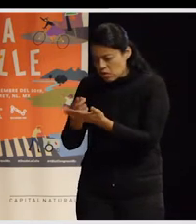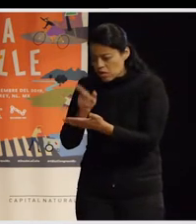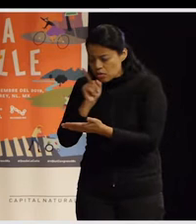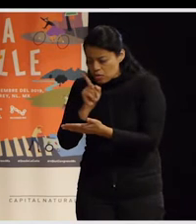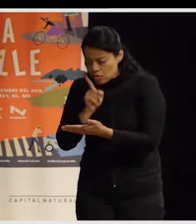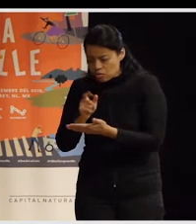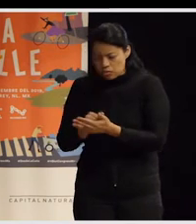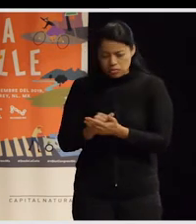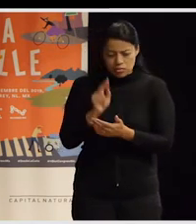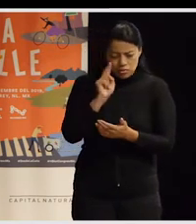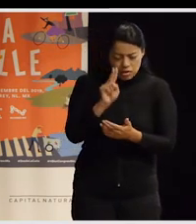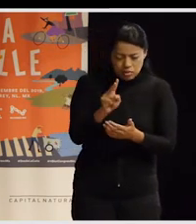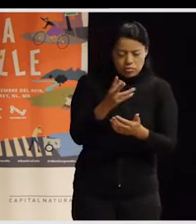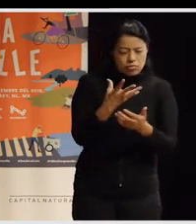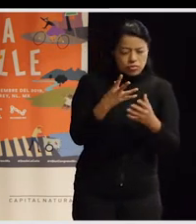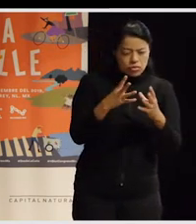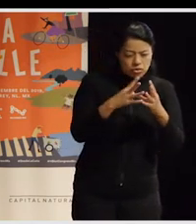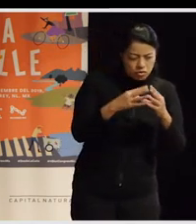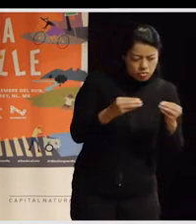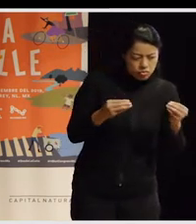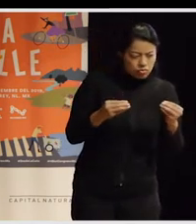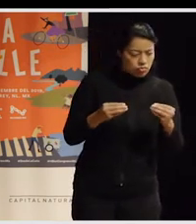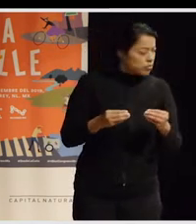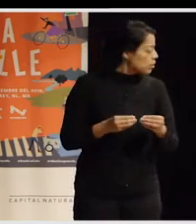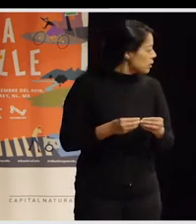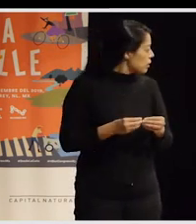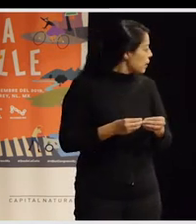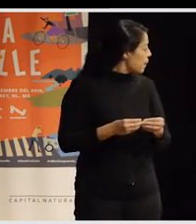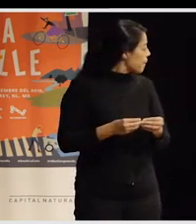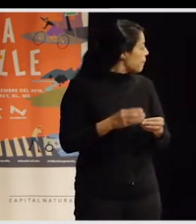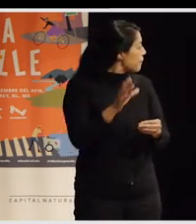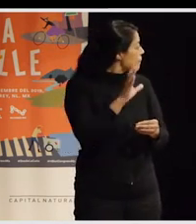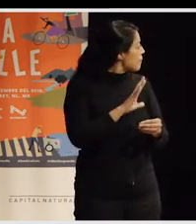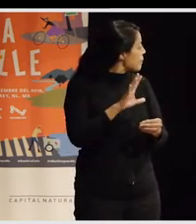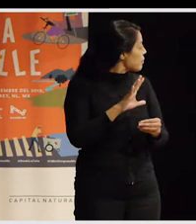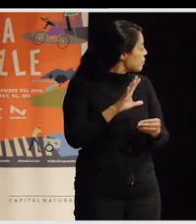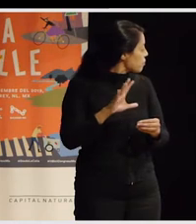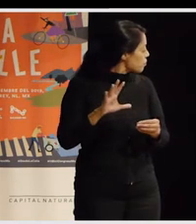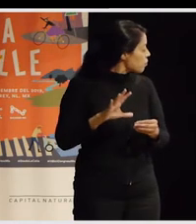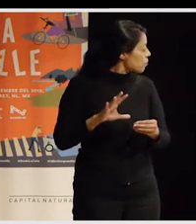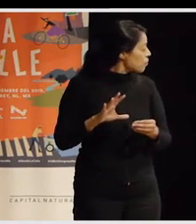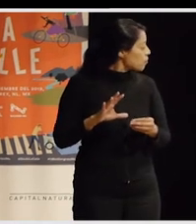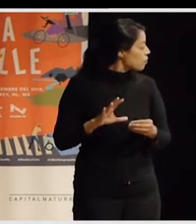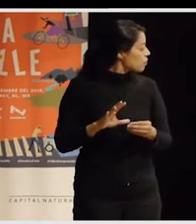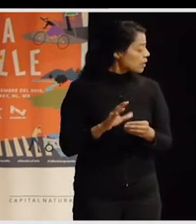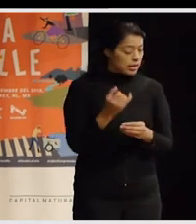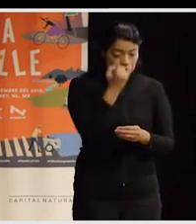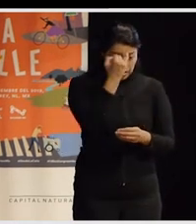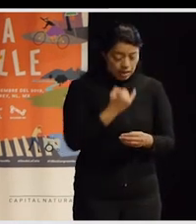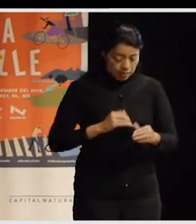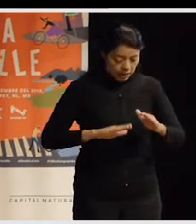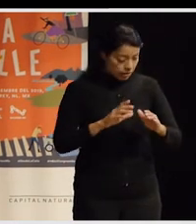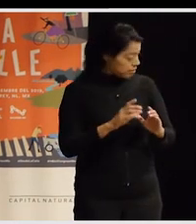de saneamiento, de luz, de tal, de cualidad de la vida, que son súper importantes las aportaciones del Le Corbusier, pero si miráis la imagen de abajo